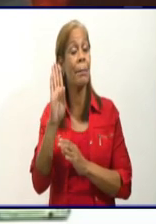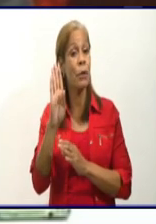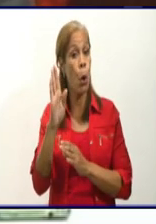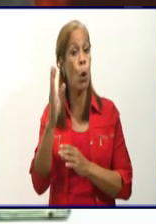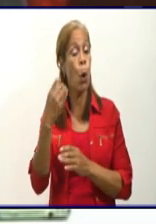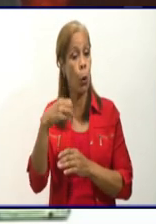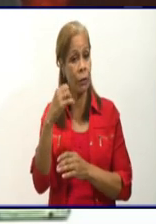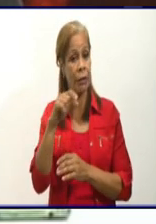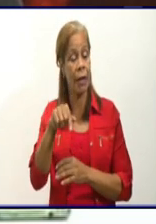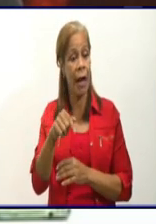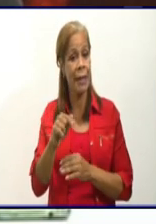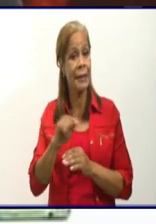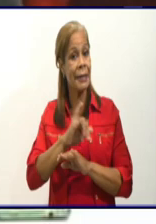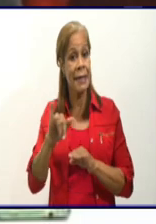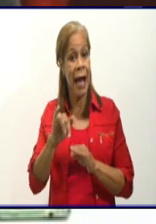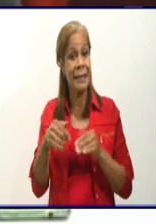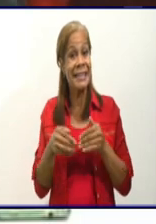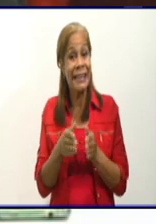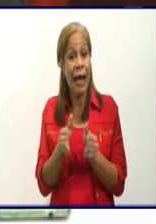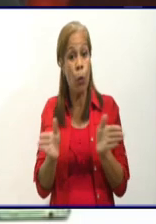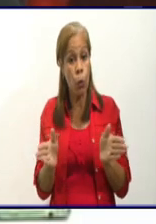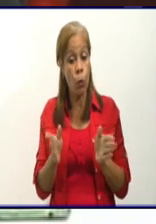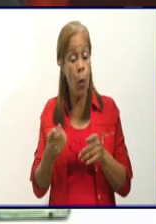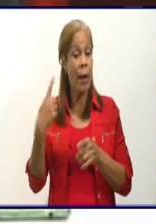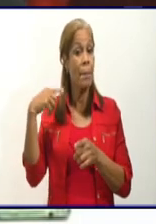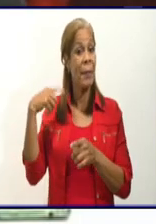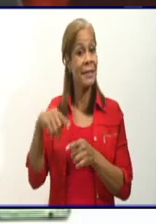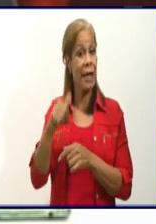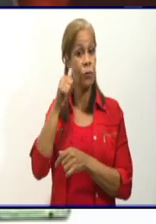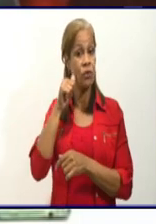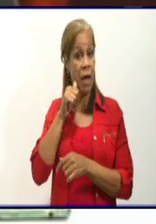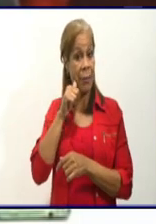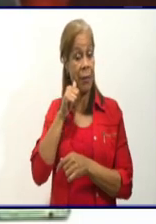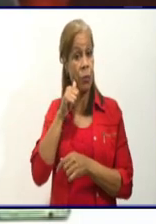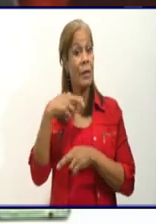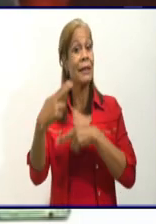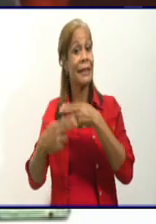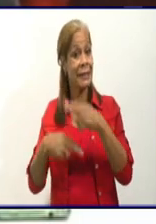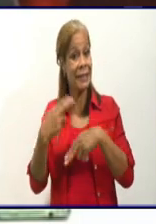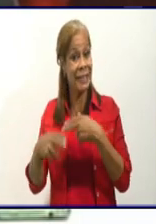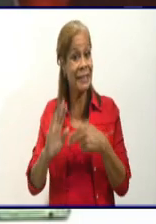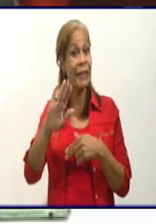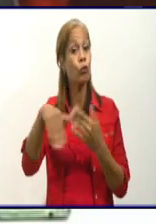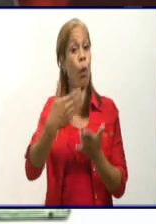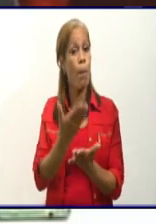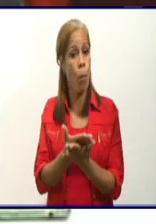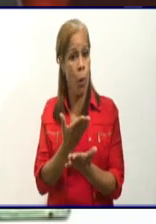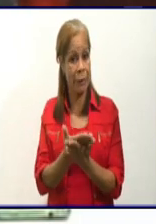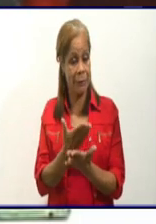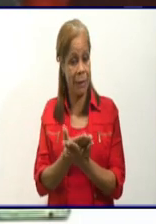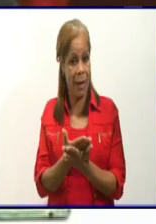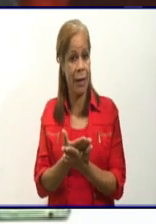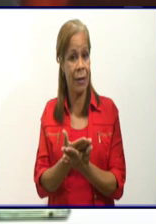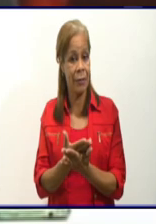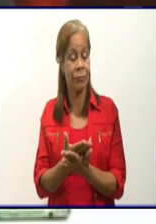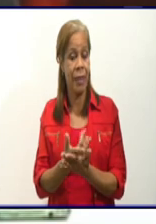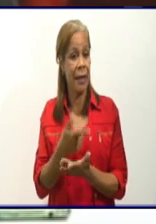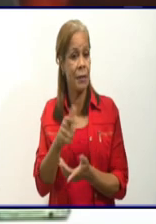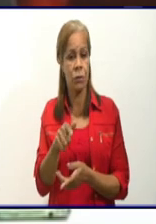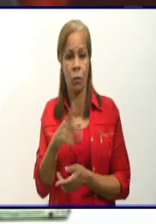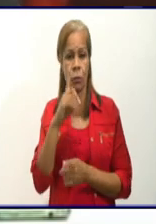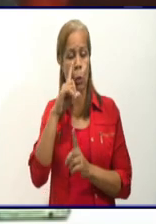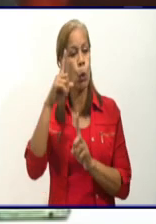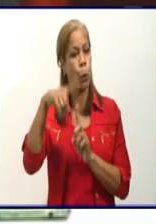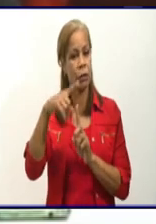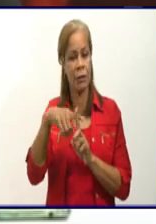inauguró el pasado sábado, que ya está procesando muestras PCR, una excelente noticia, porque ya nuestra provincia no